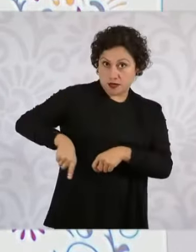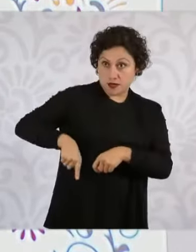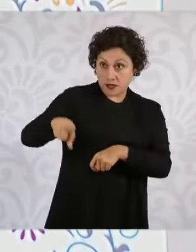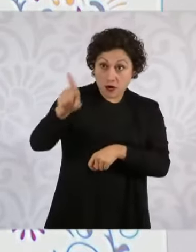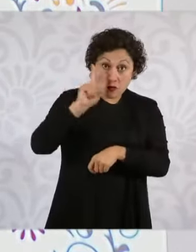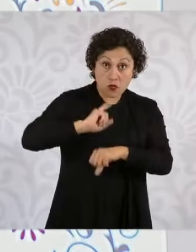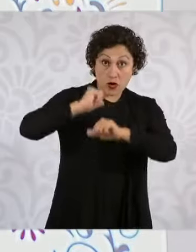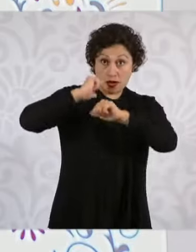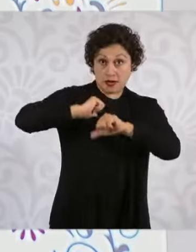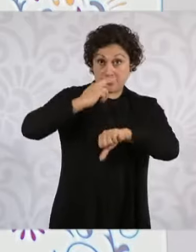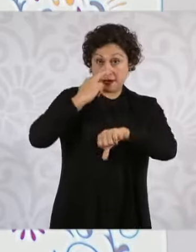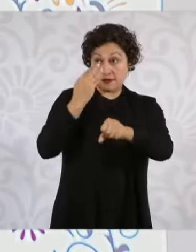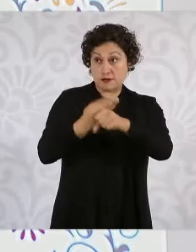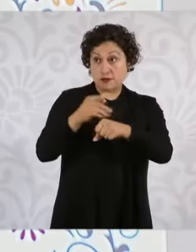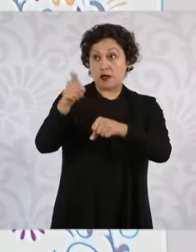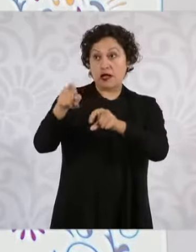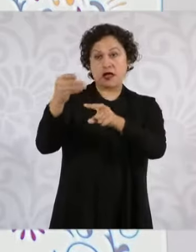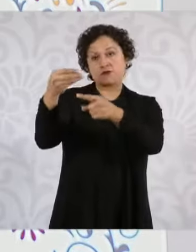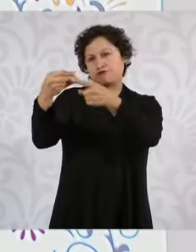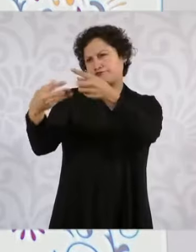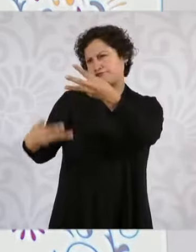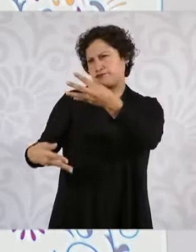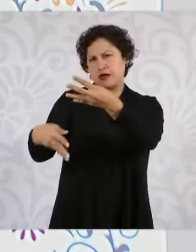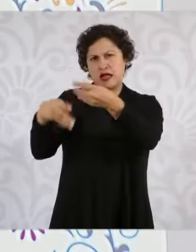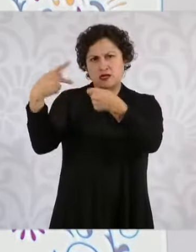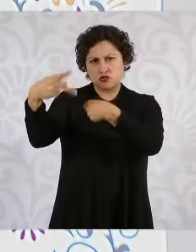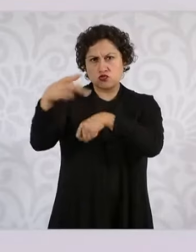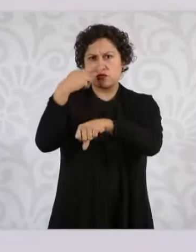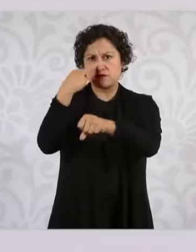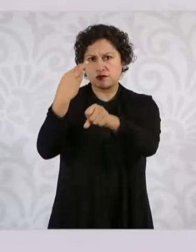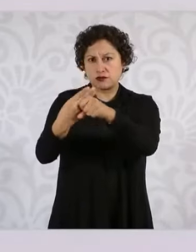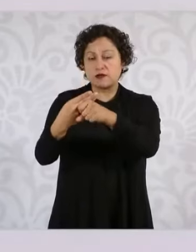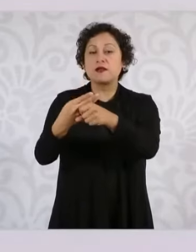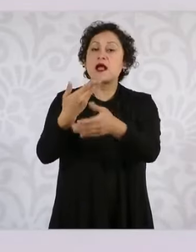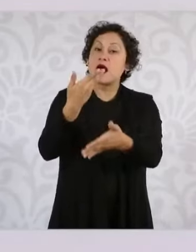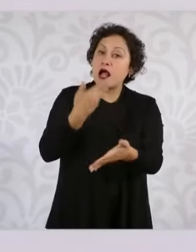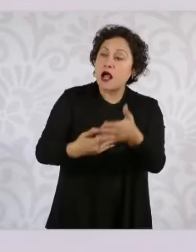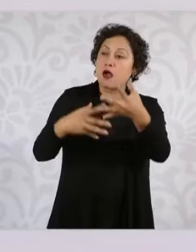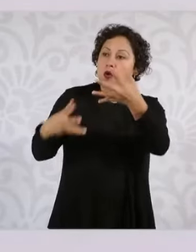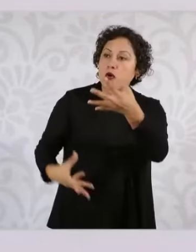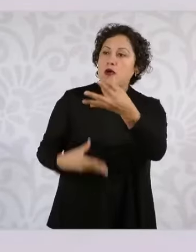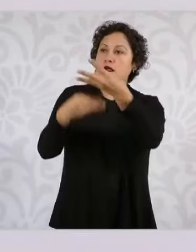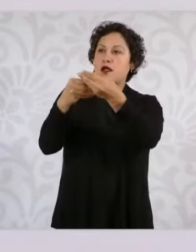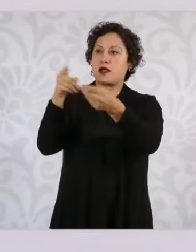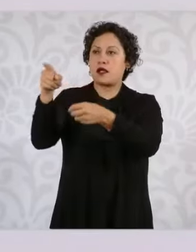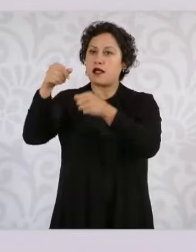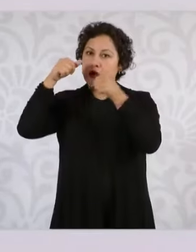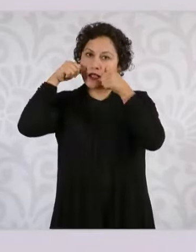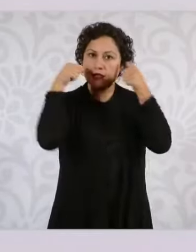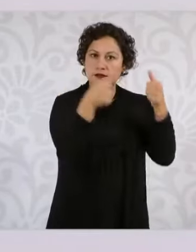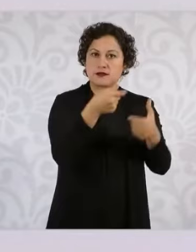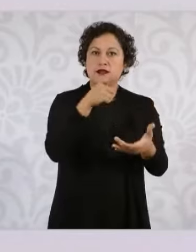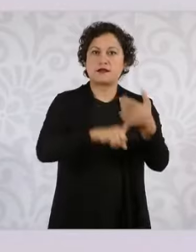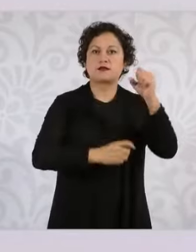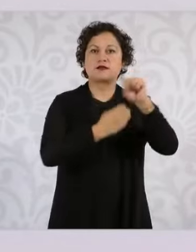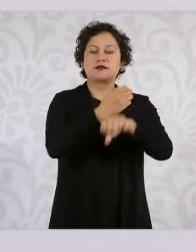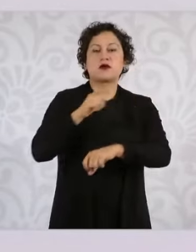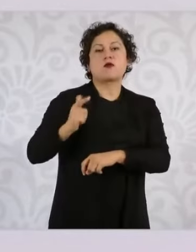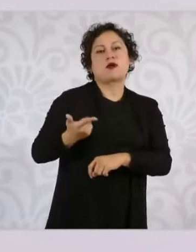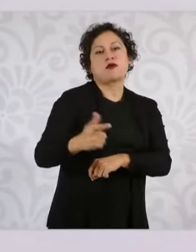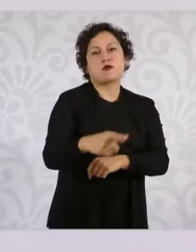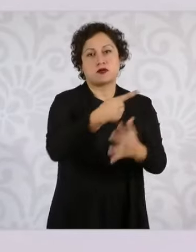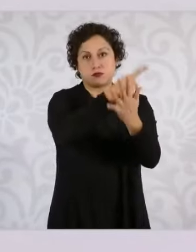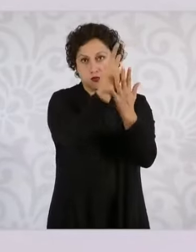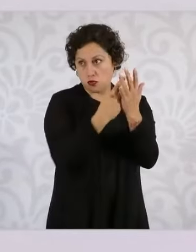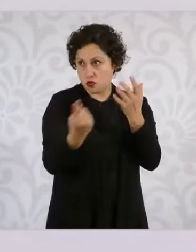tiene una tarea más que es apoyar en este programa en el estado de Guanajuato. Y todos los